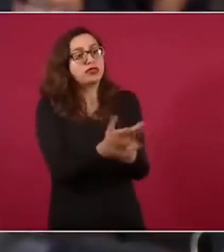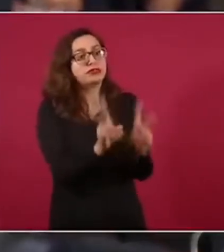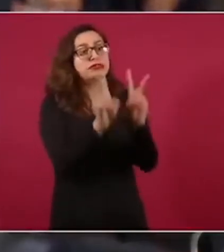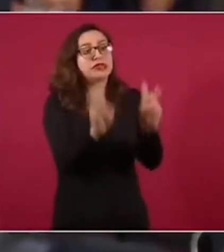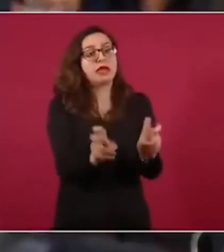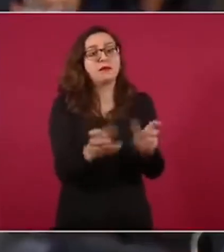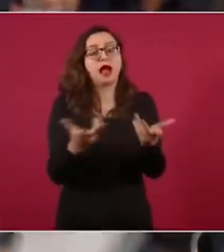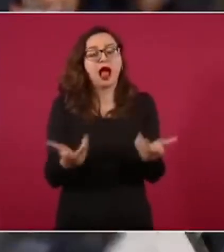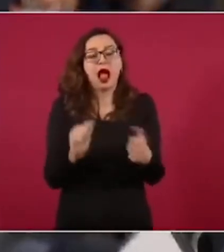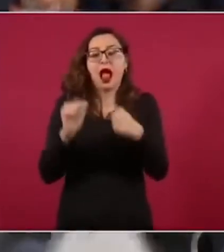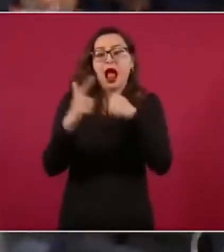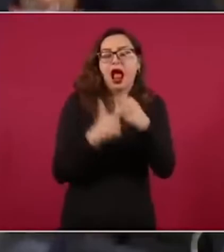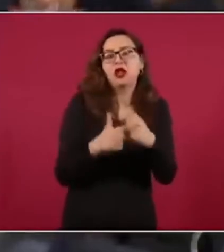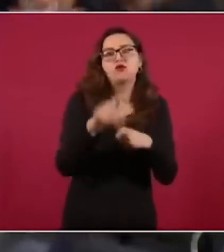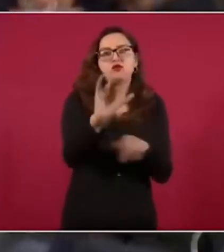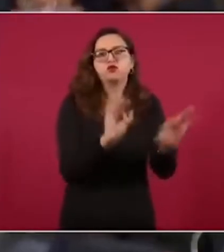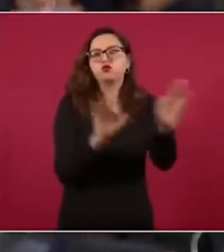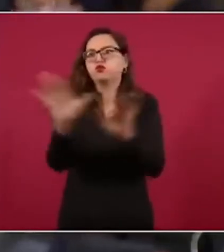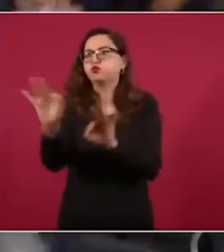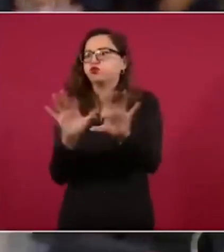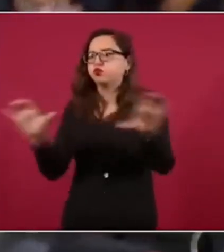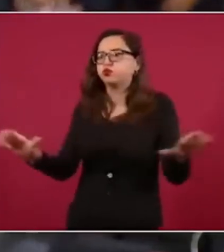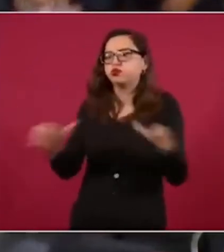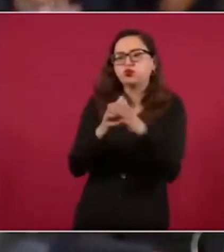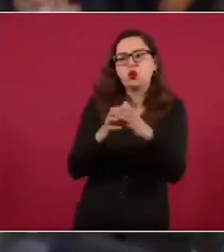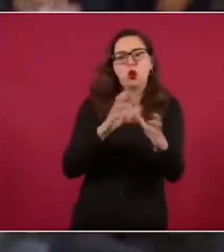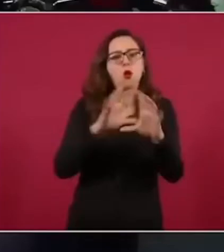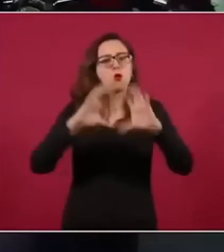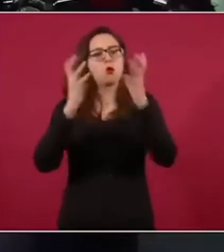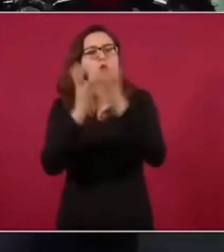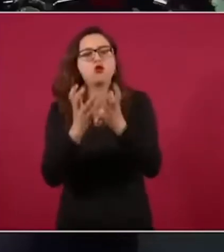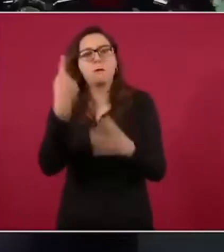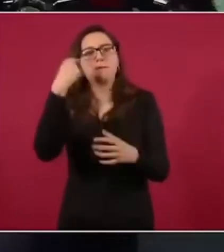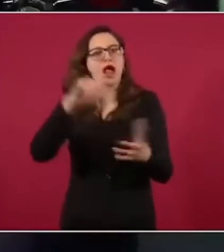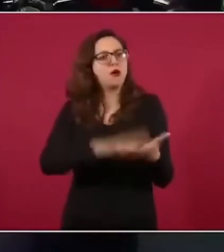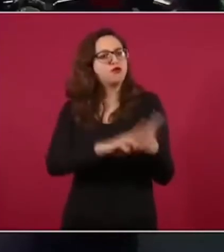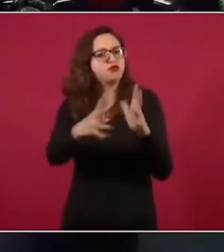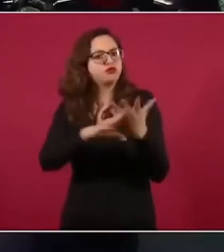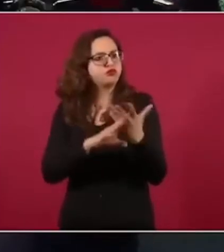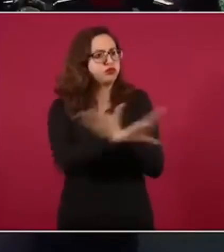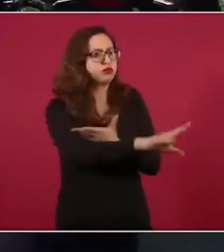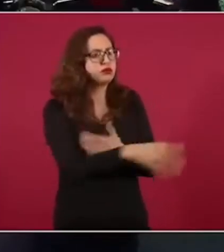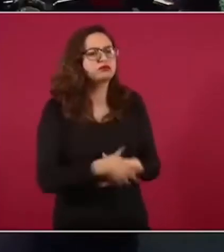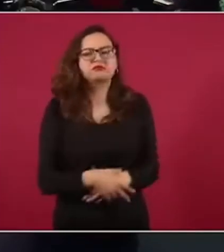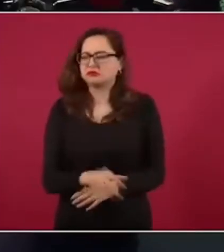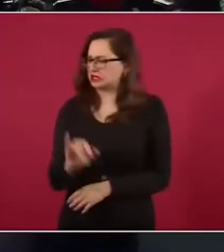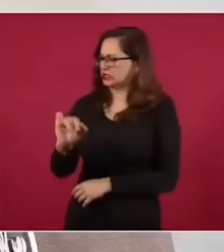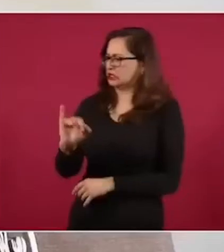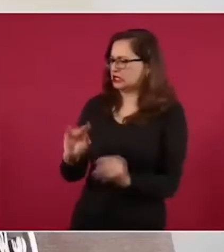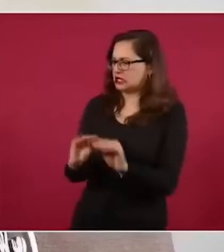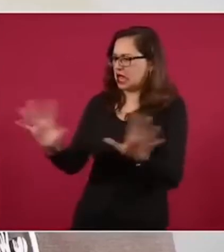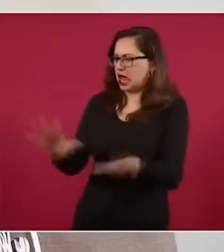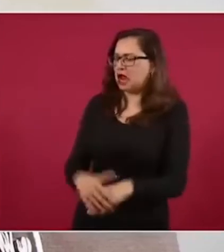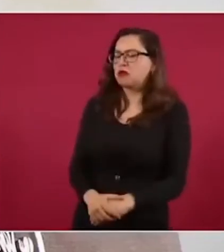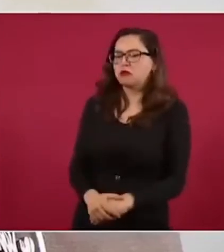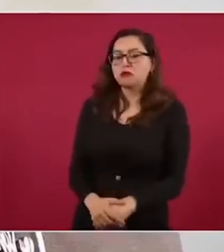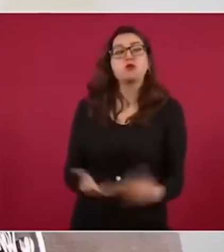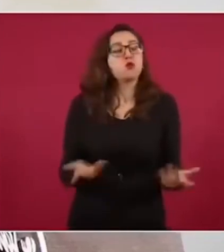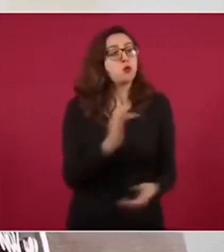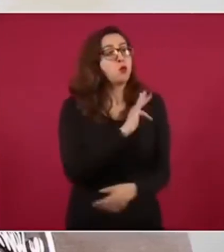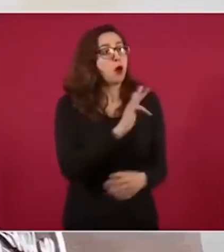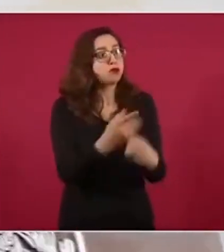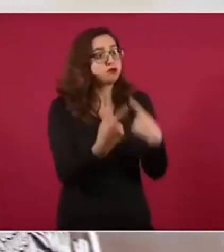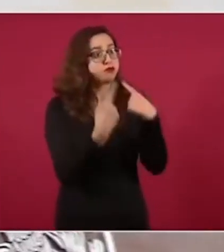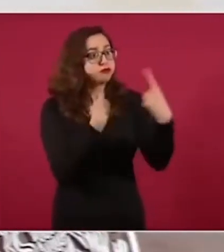contra la Violencia con expertos de México, de Estados Unidos y de todo el mundo? Sí, de eso no hay ningún problema, pero por lo general los